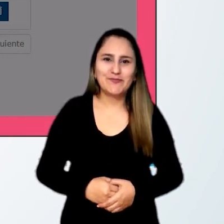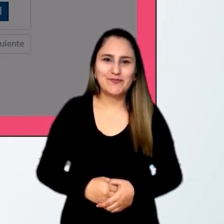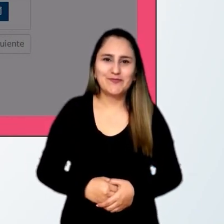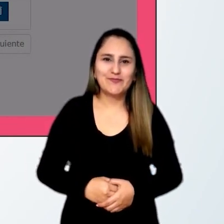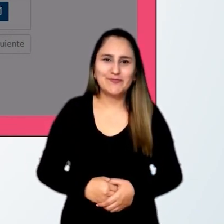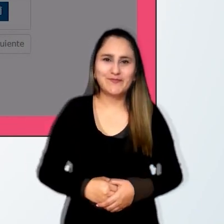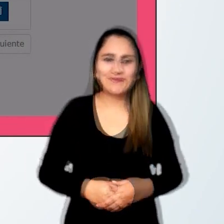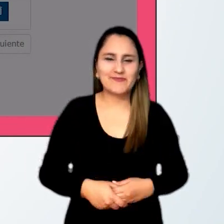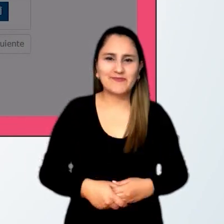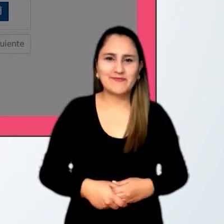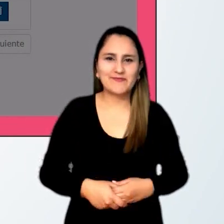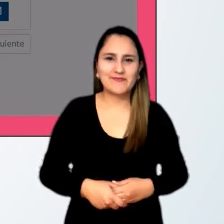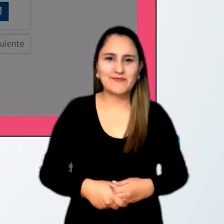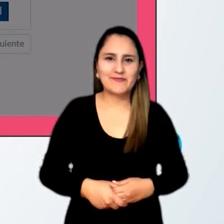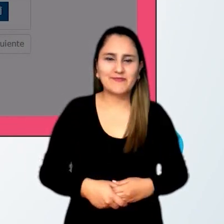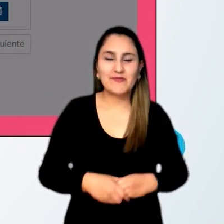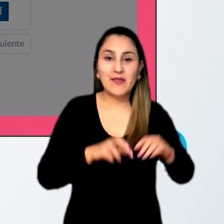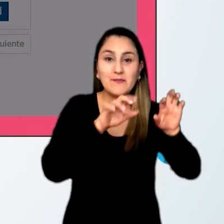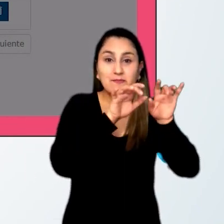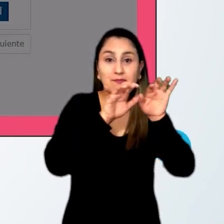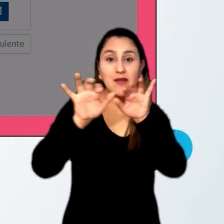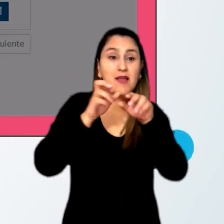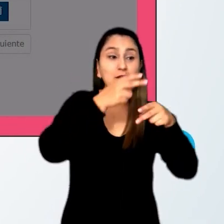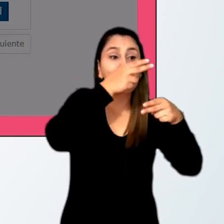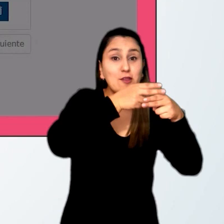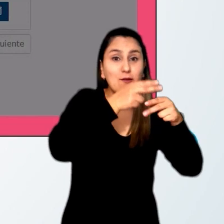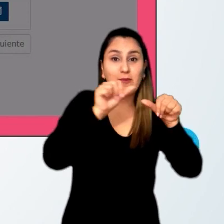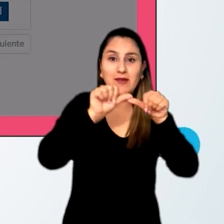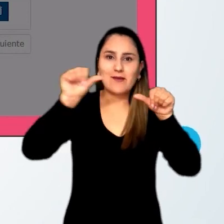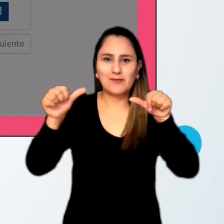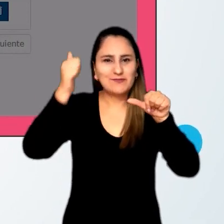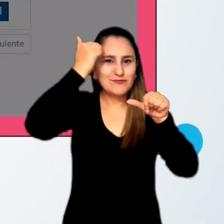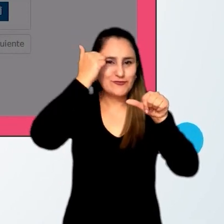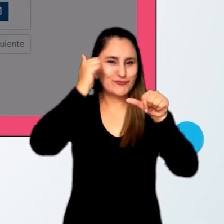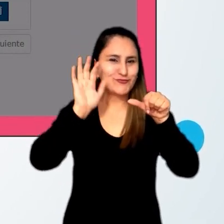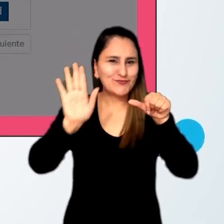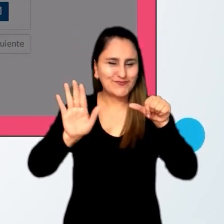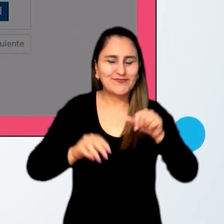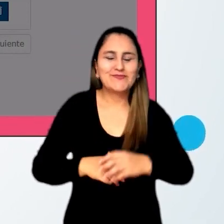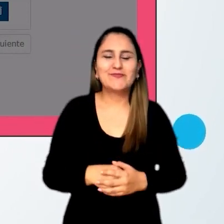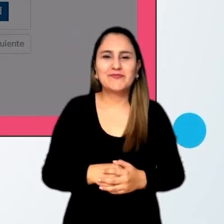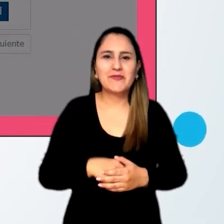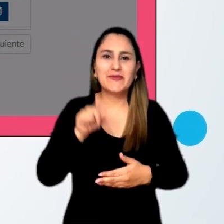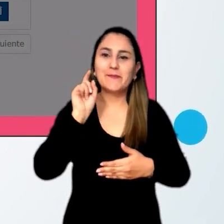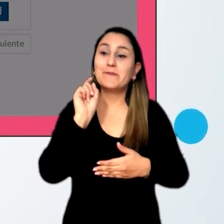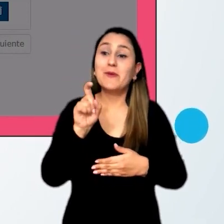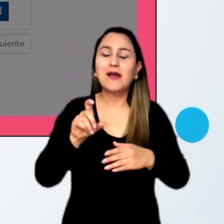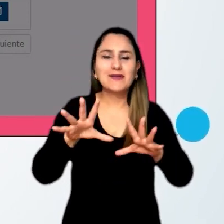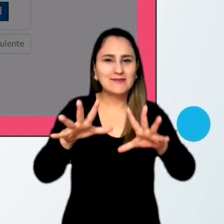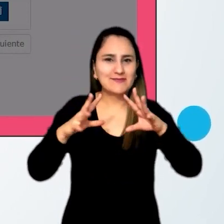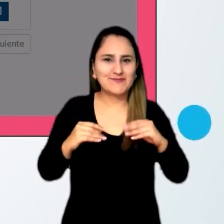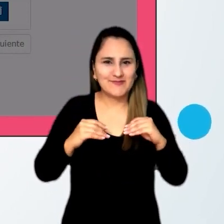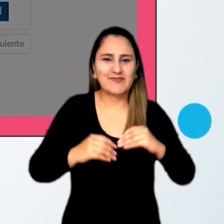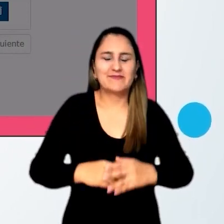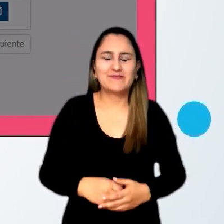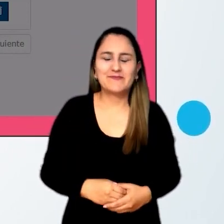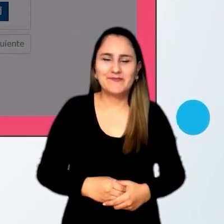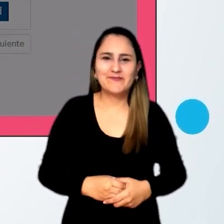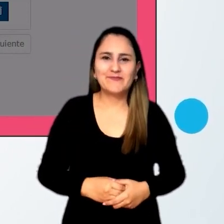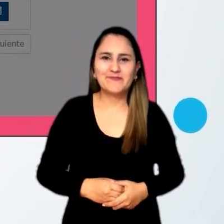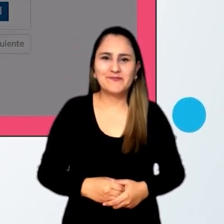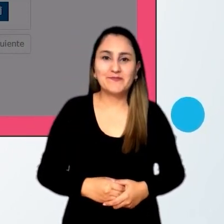solicitada. Digite los nombres y apellidos del docente. De clic en aceptar.